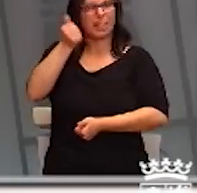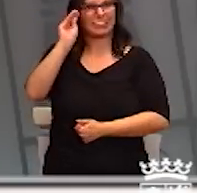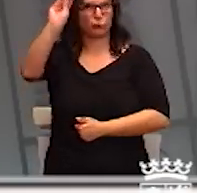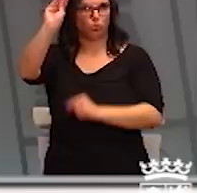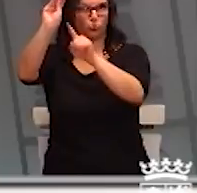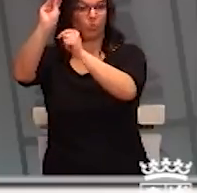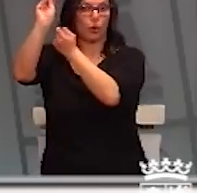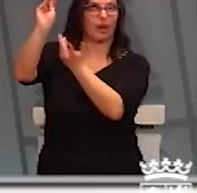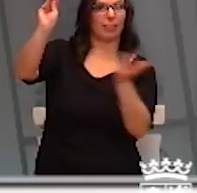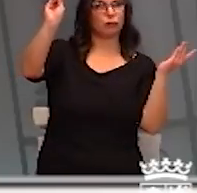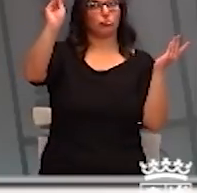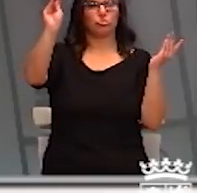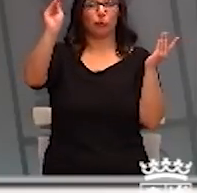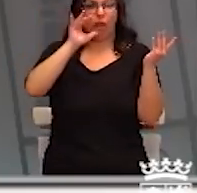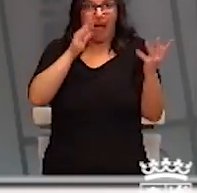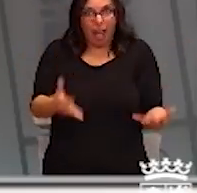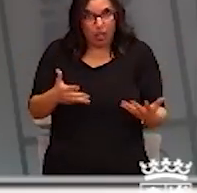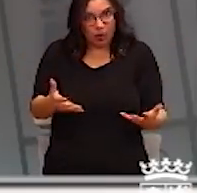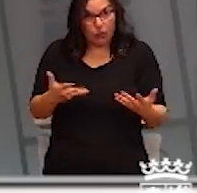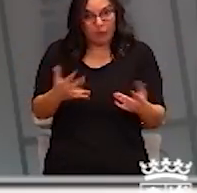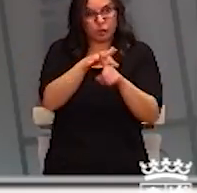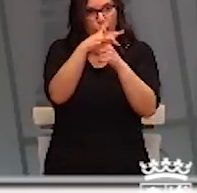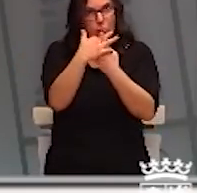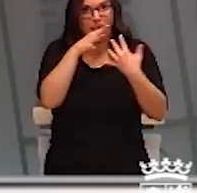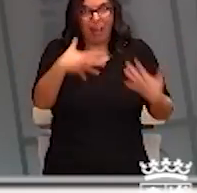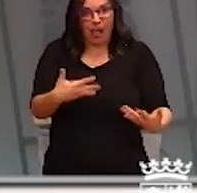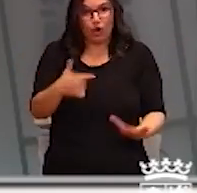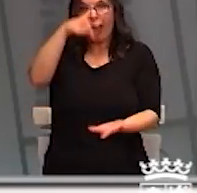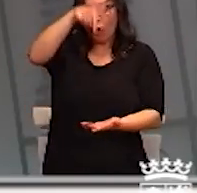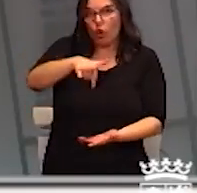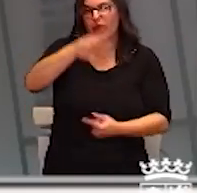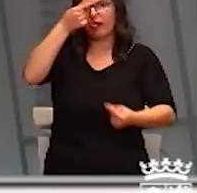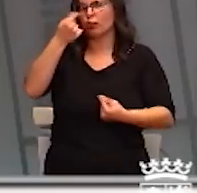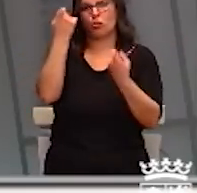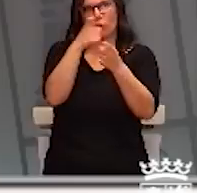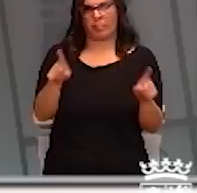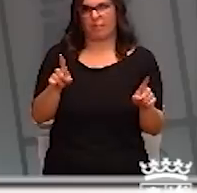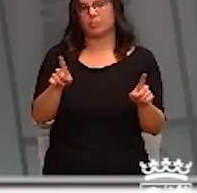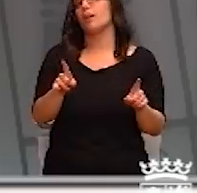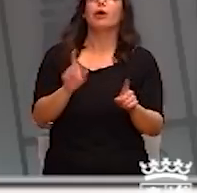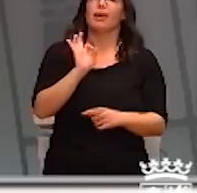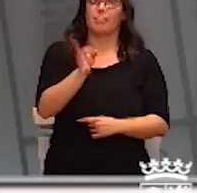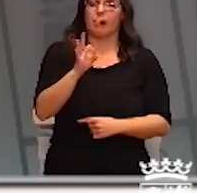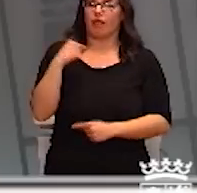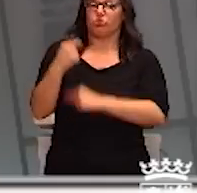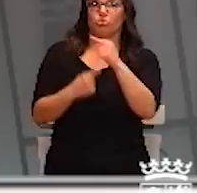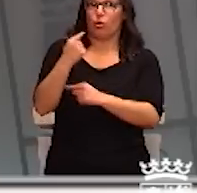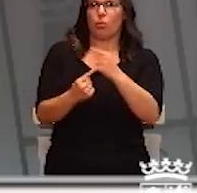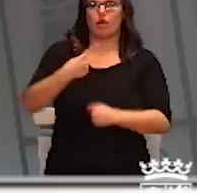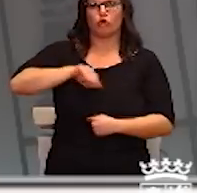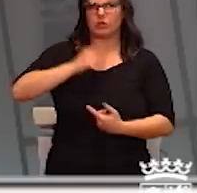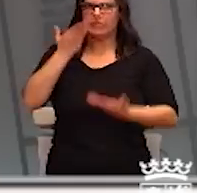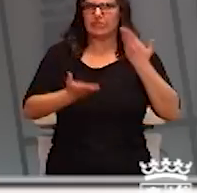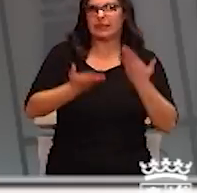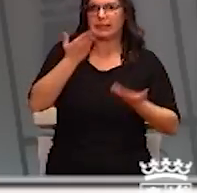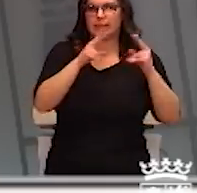extensible a día de hoy y con la situación epidemiológica de hoy. Pero sí es verdad que todos los días estamos evaluando